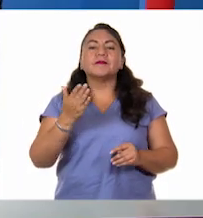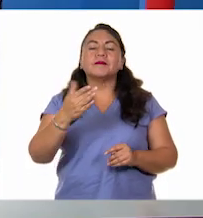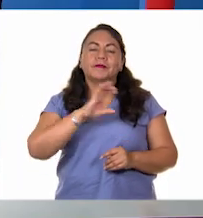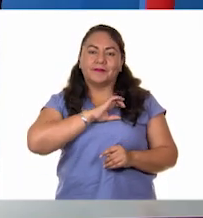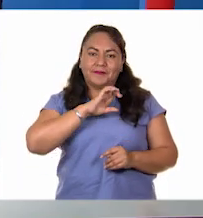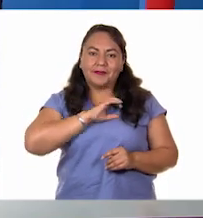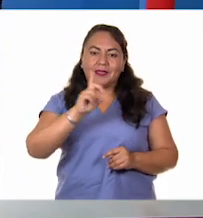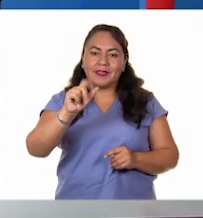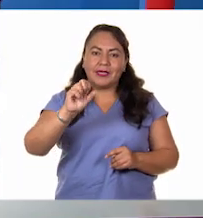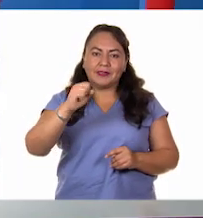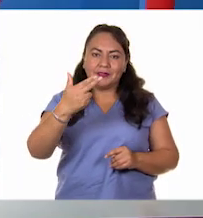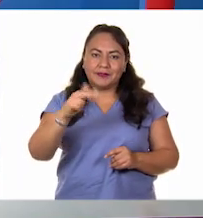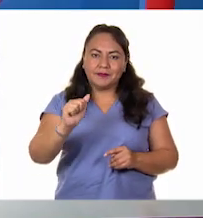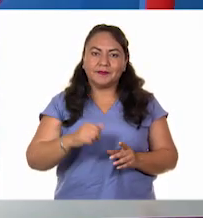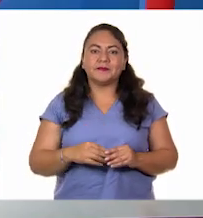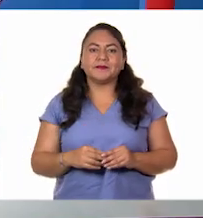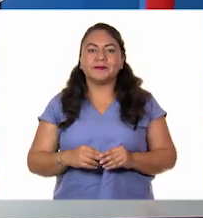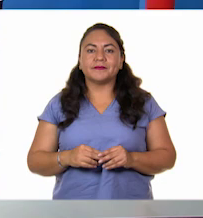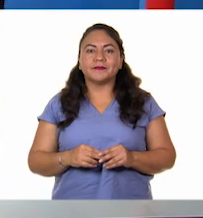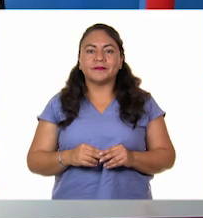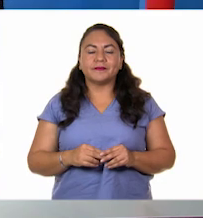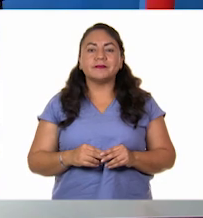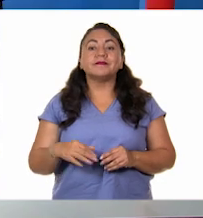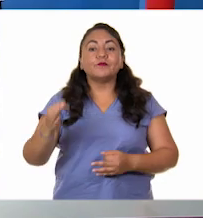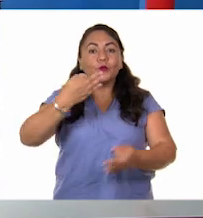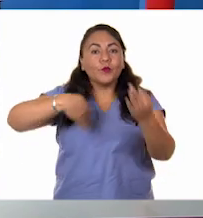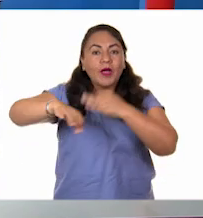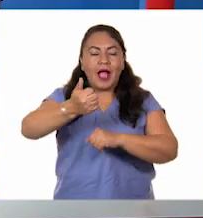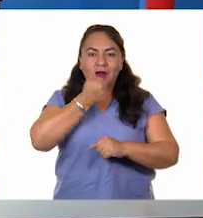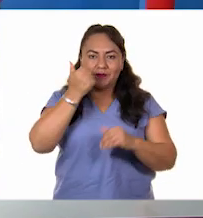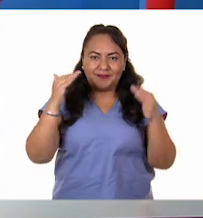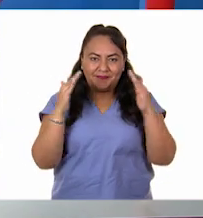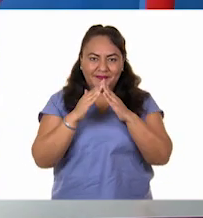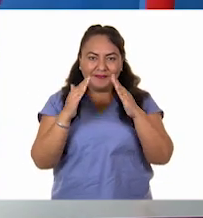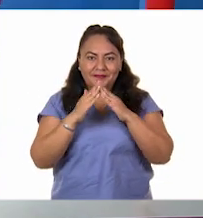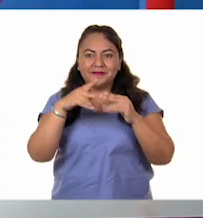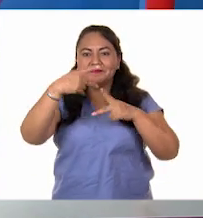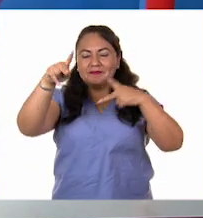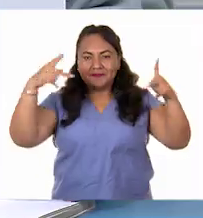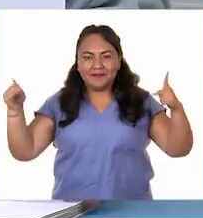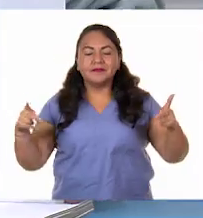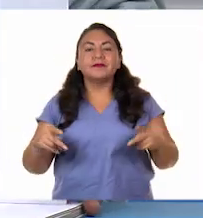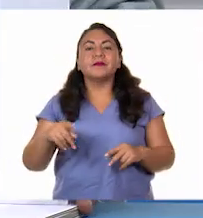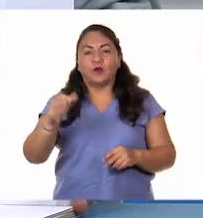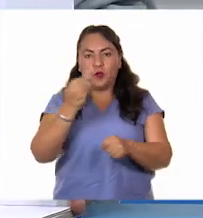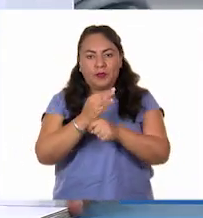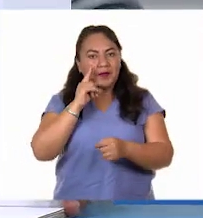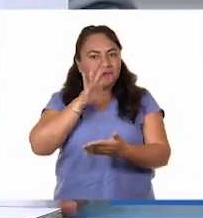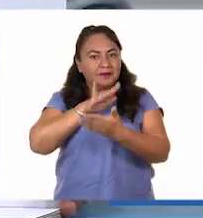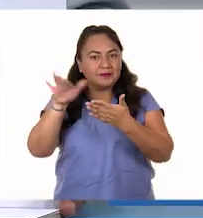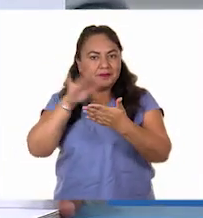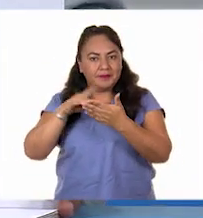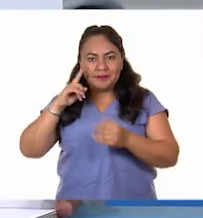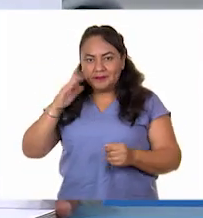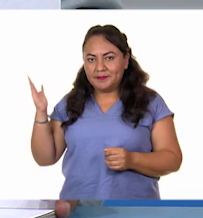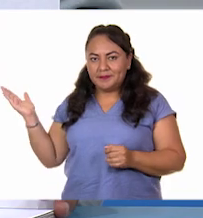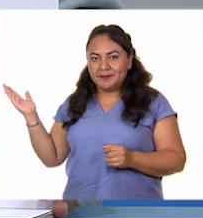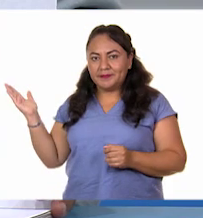Dasha, y alumnos en casa, lean este planteamiento